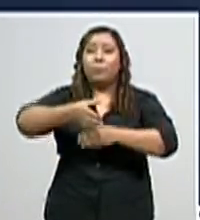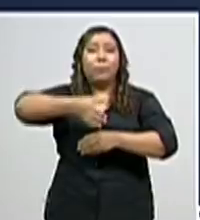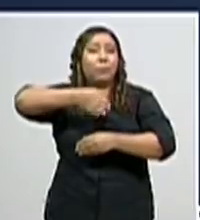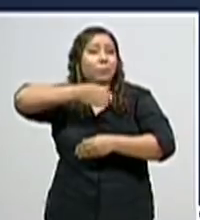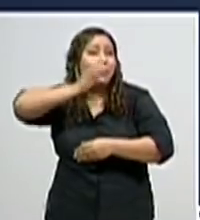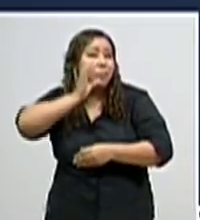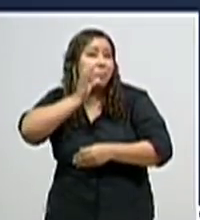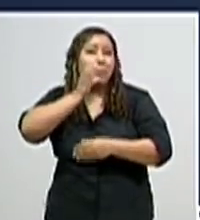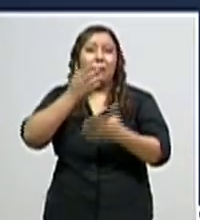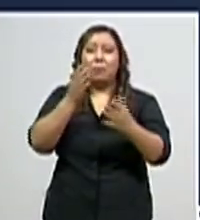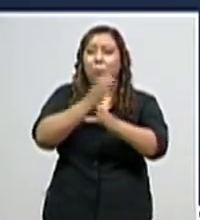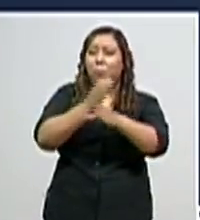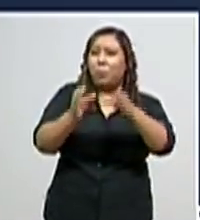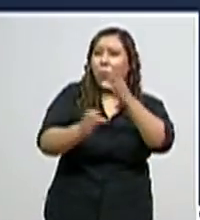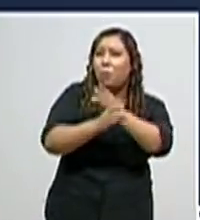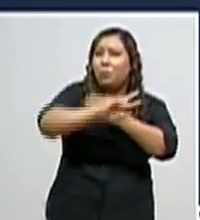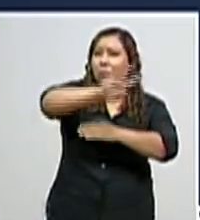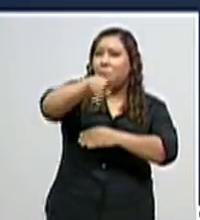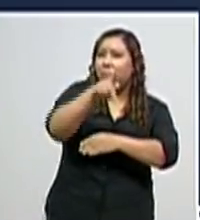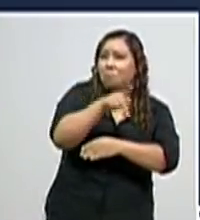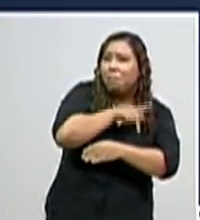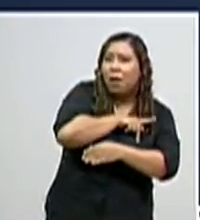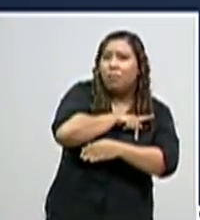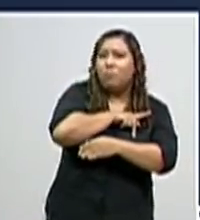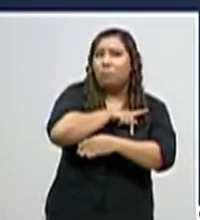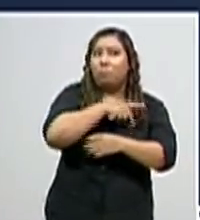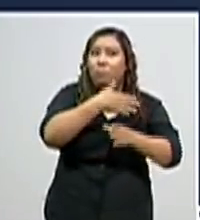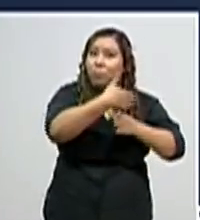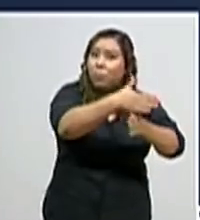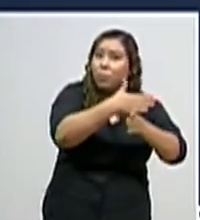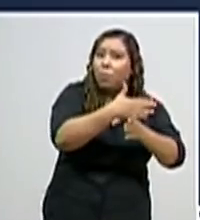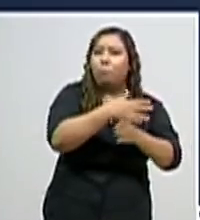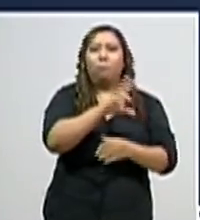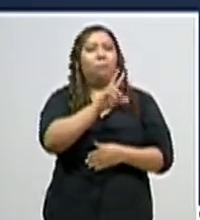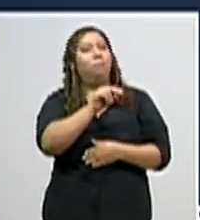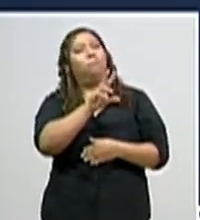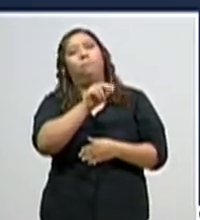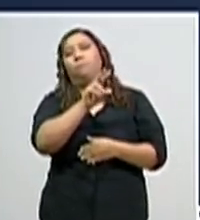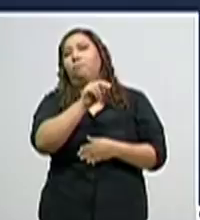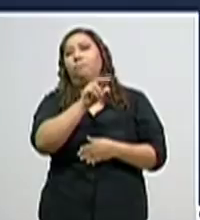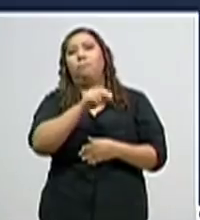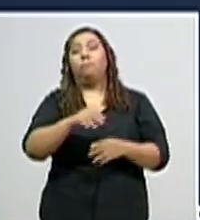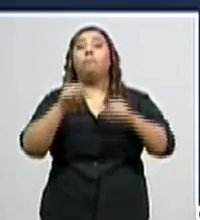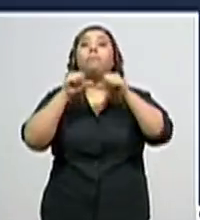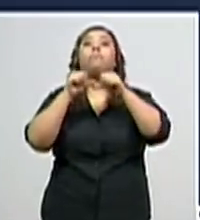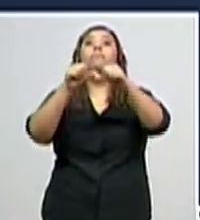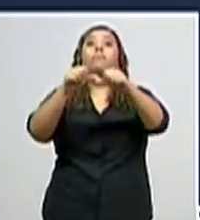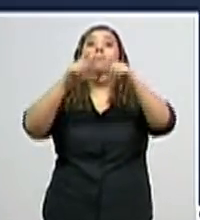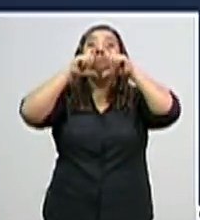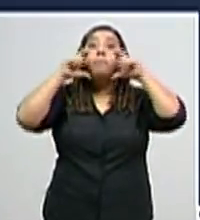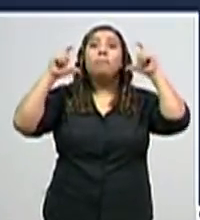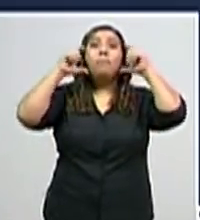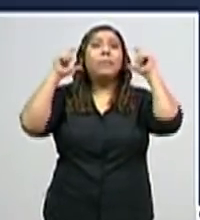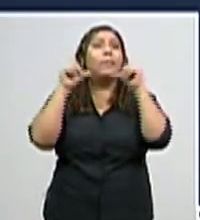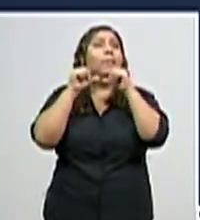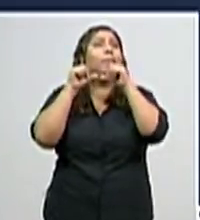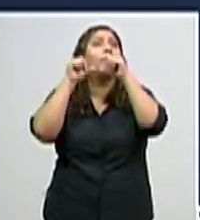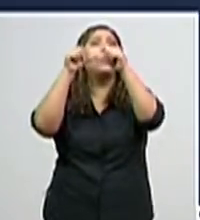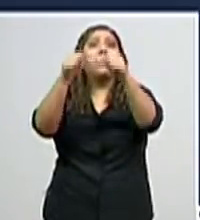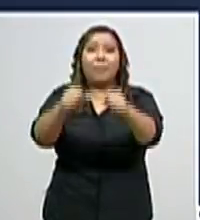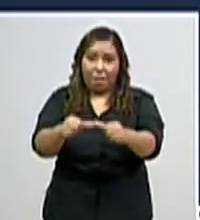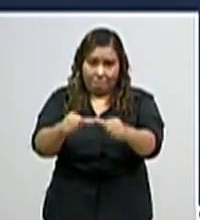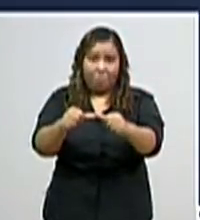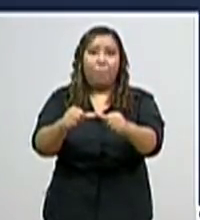bebidas, nuestros lápices, nuestros utensilios personales. Tenemos que usar todo el tiempo mascarillas. Esa la mejor manera de mostrar